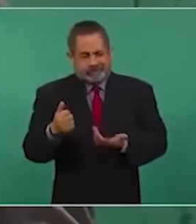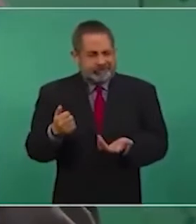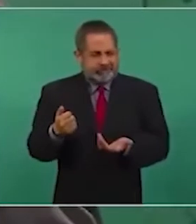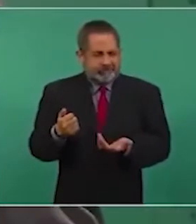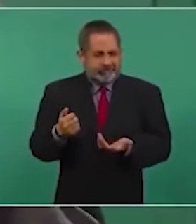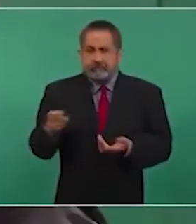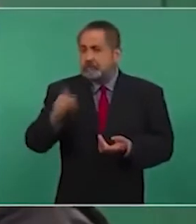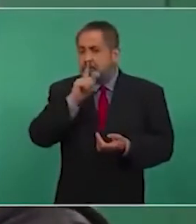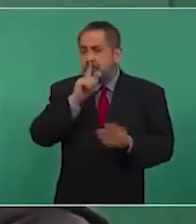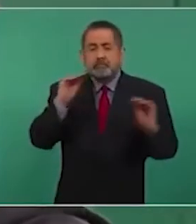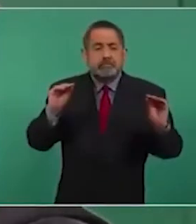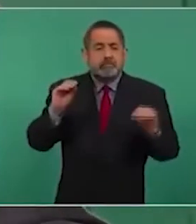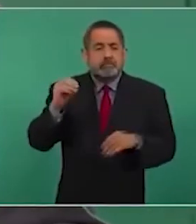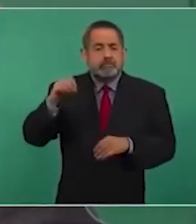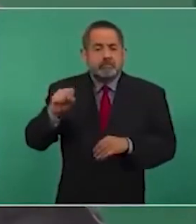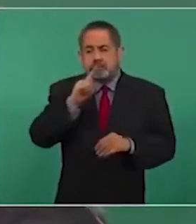¿por qué se quedan callados?